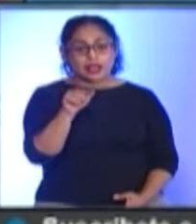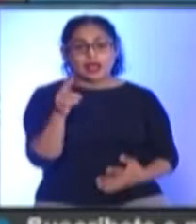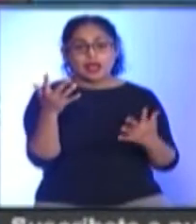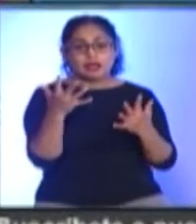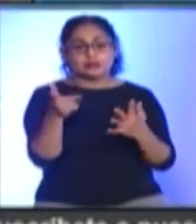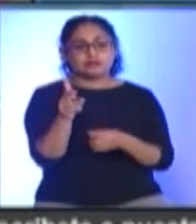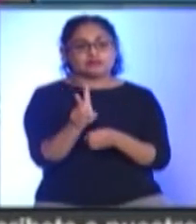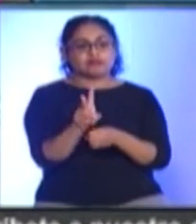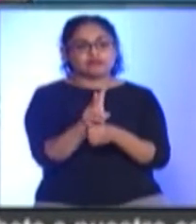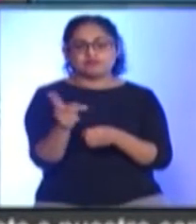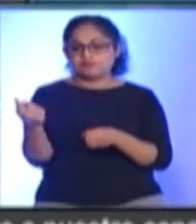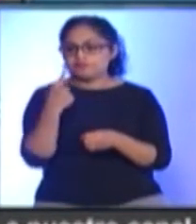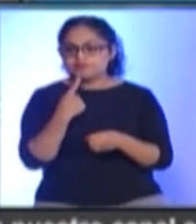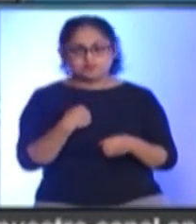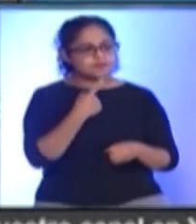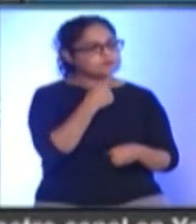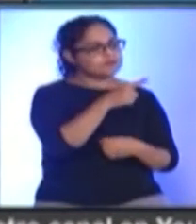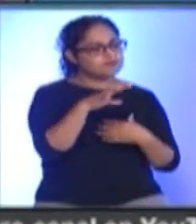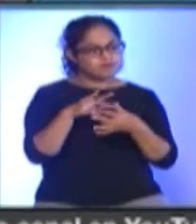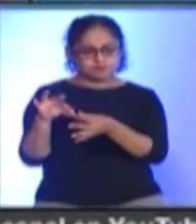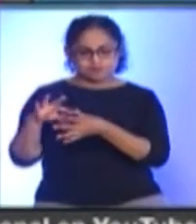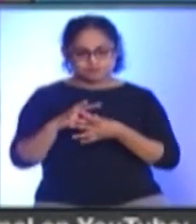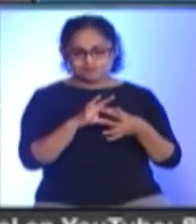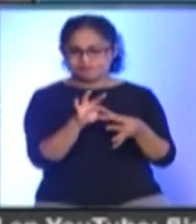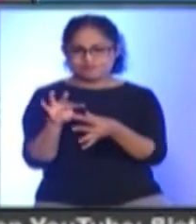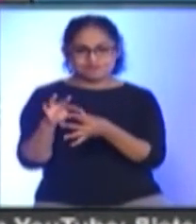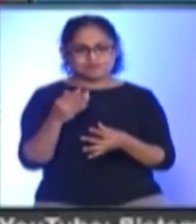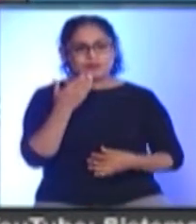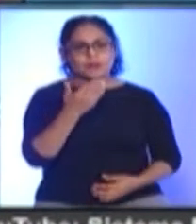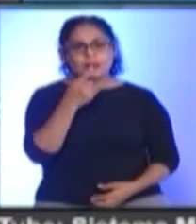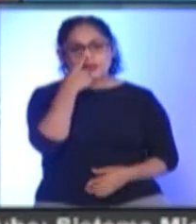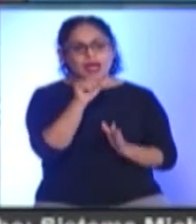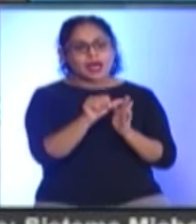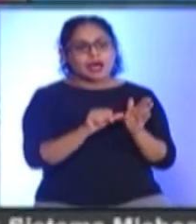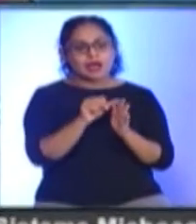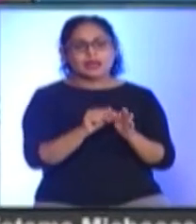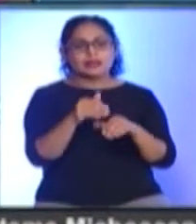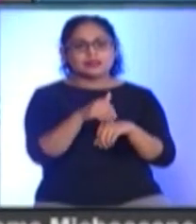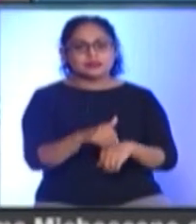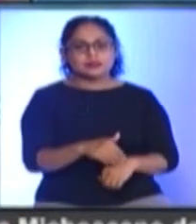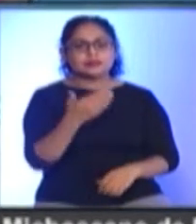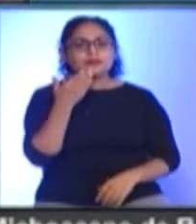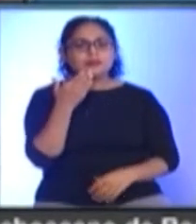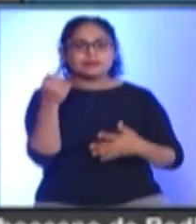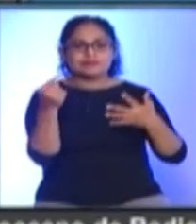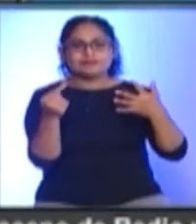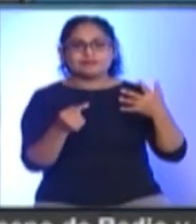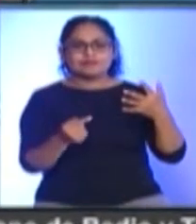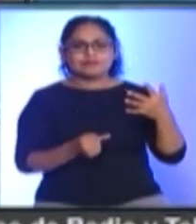Permanente De dar continuidad A esta agenda Y también Se desprendieron Otras Dos cuestiones Medulares